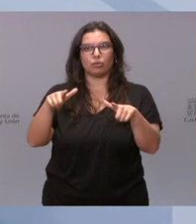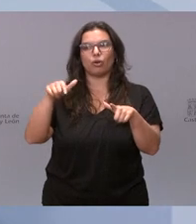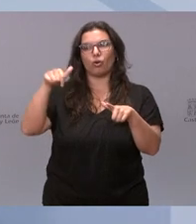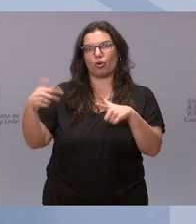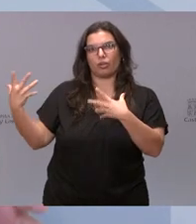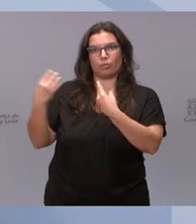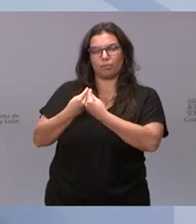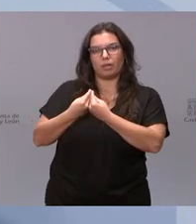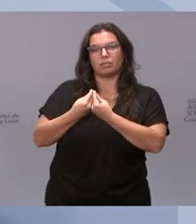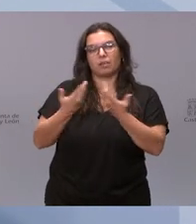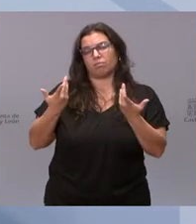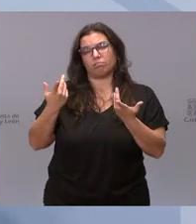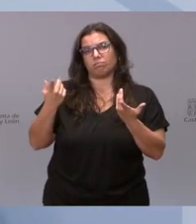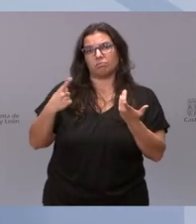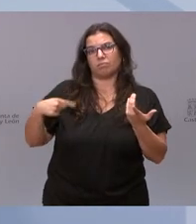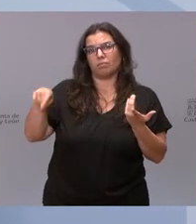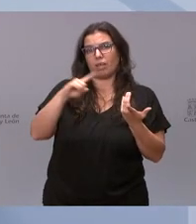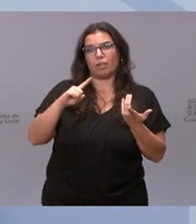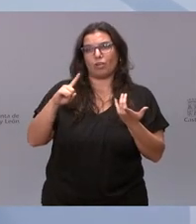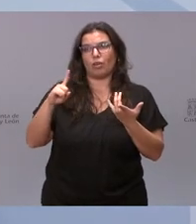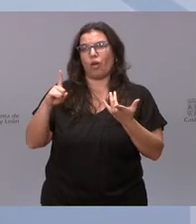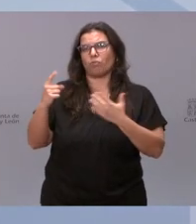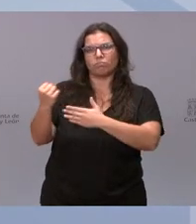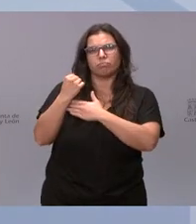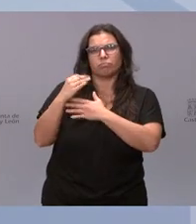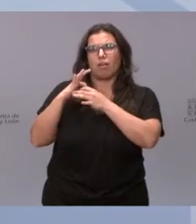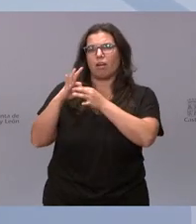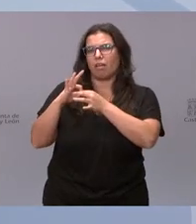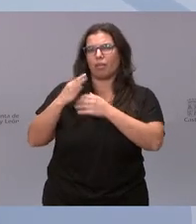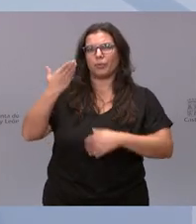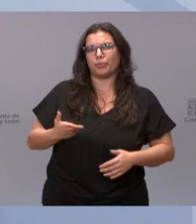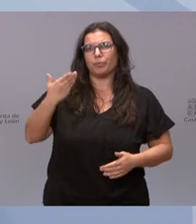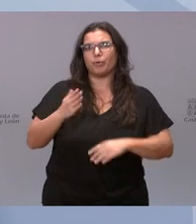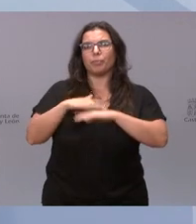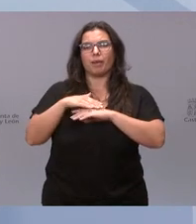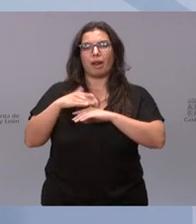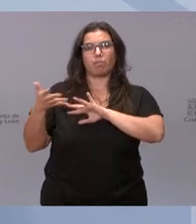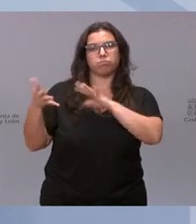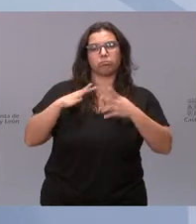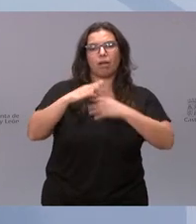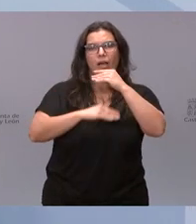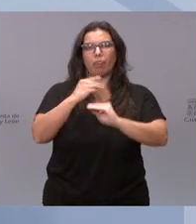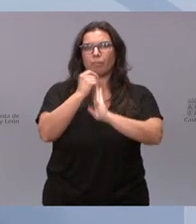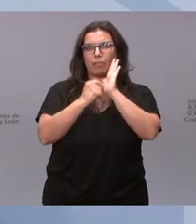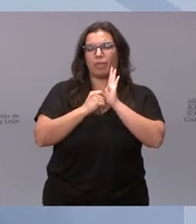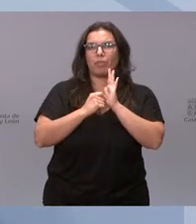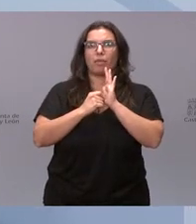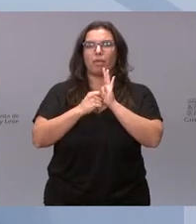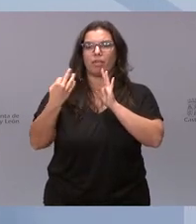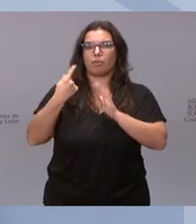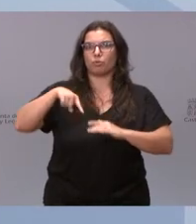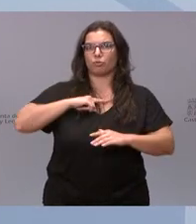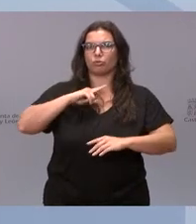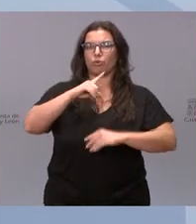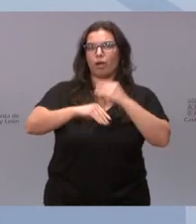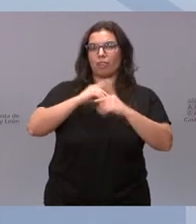acompañan, que son sin duda unos aliados imprescindibles para desarrollar todas las medidas que tenemos que llevar a la